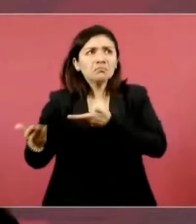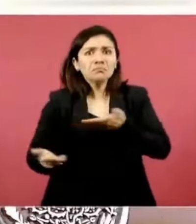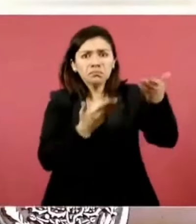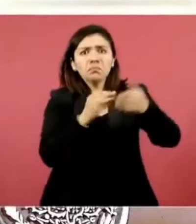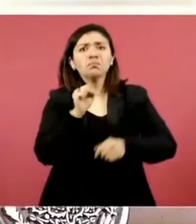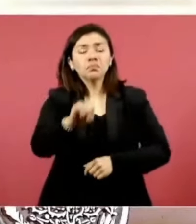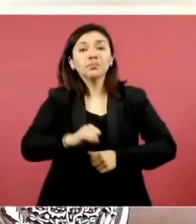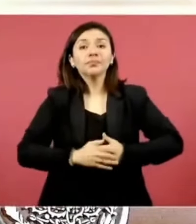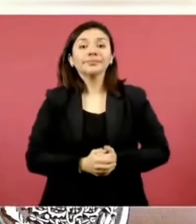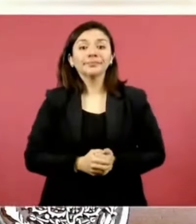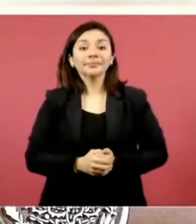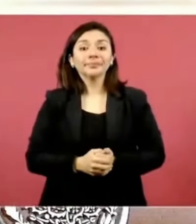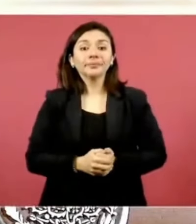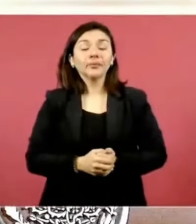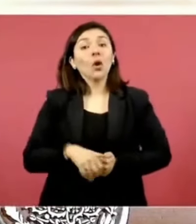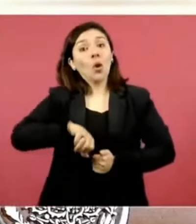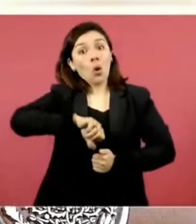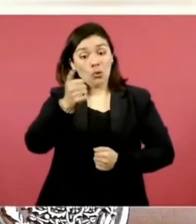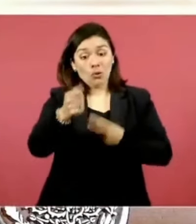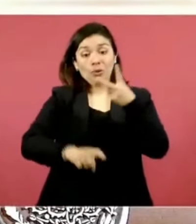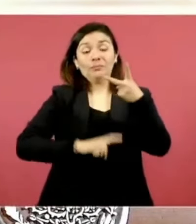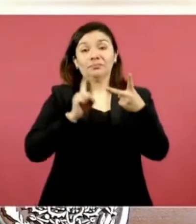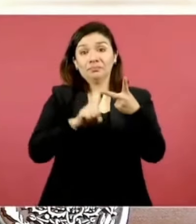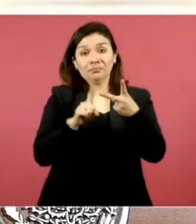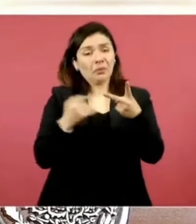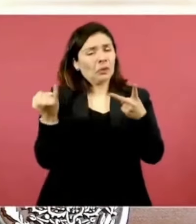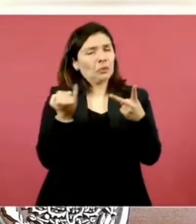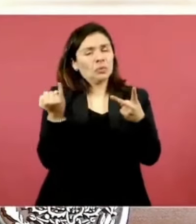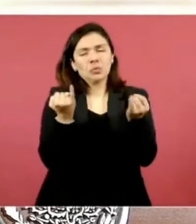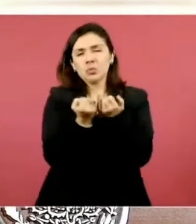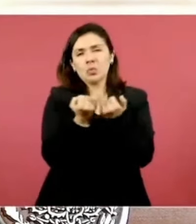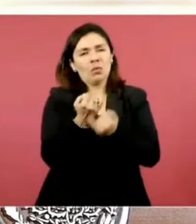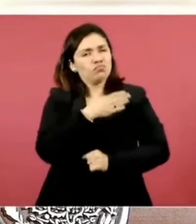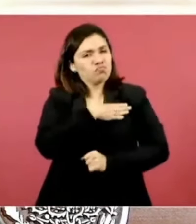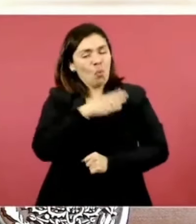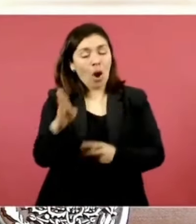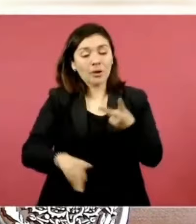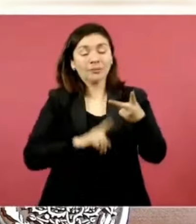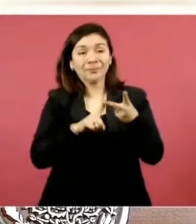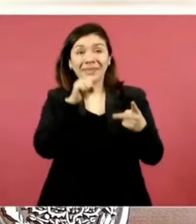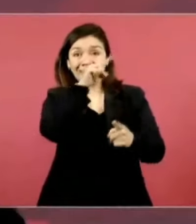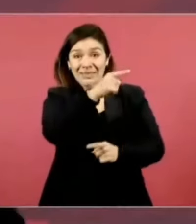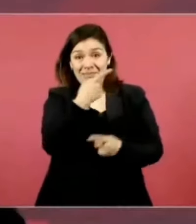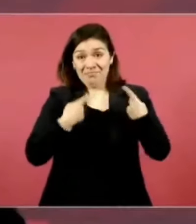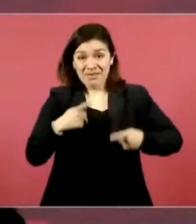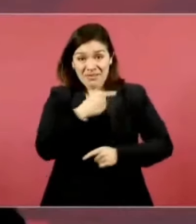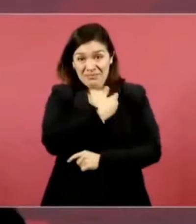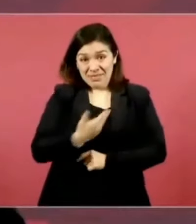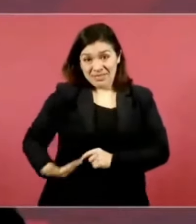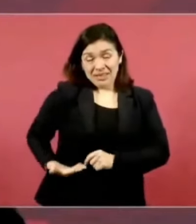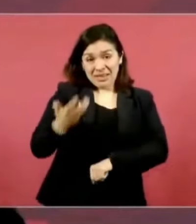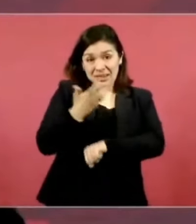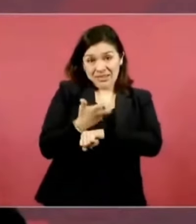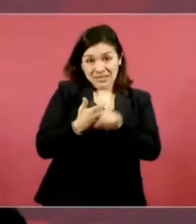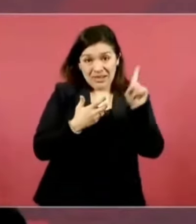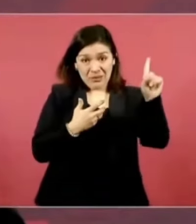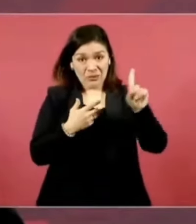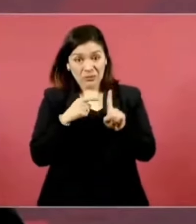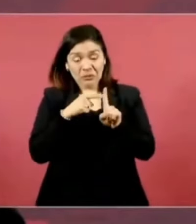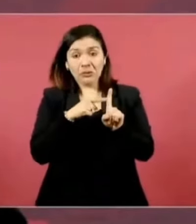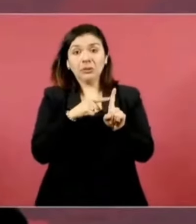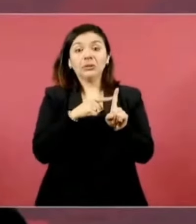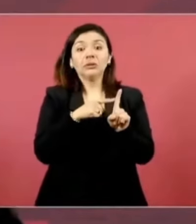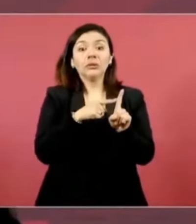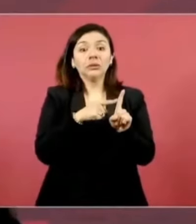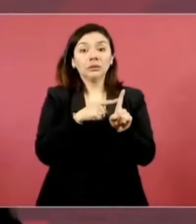y lo segundo que es muy bueno que es el primer presidente y aquí incluyo